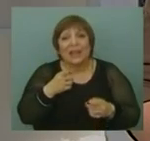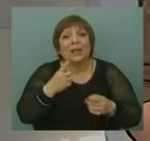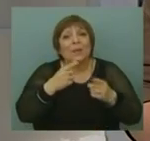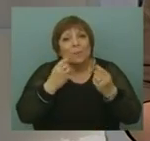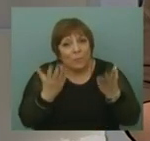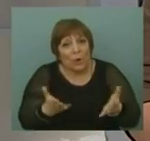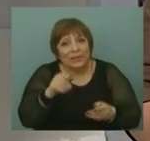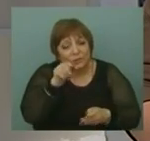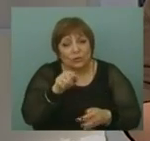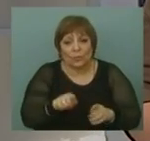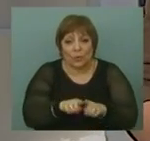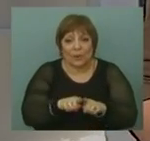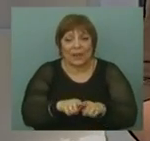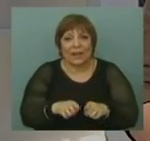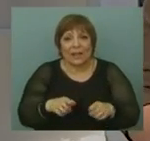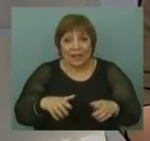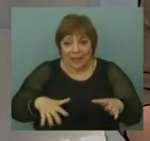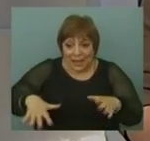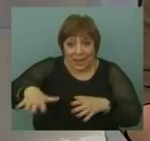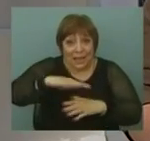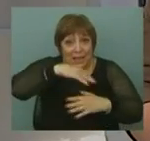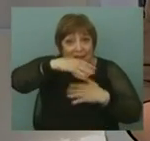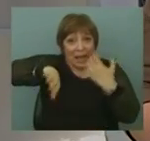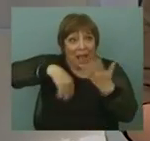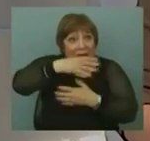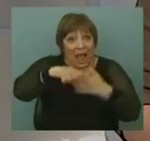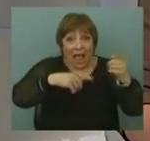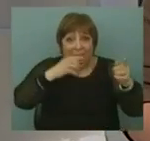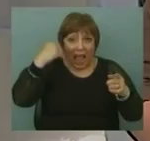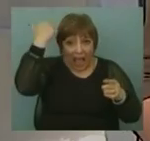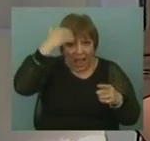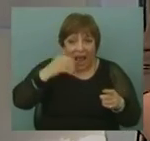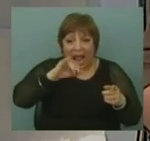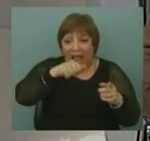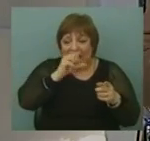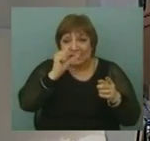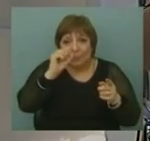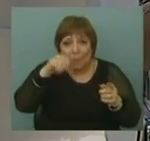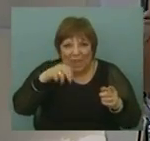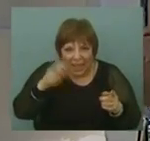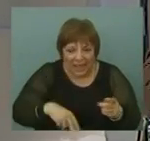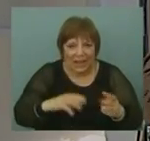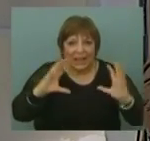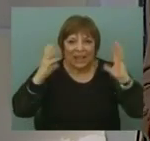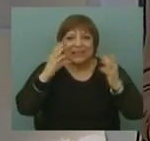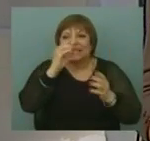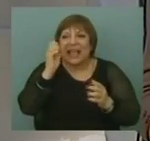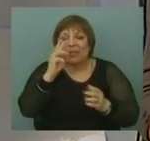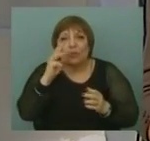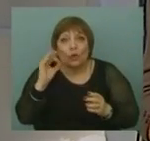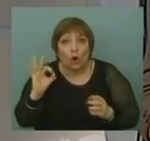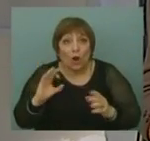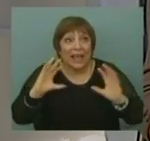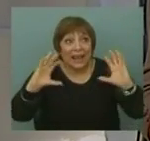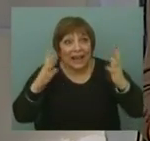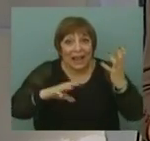es por eso también que, por ejemplo, al calor de lo que fueron las revueltas árabes, las palabras jazmín o, por ejemplo, la revuelta de los cedros, todo lo que remitiera una